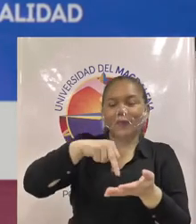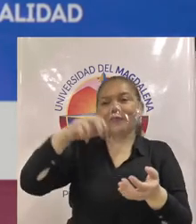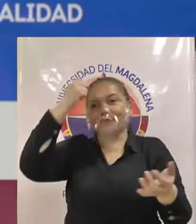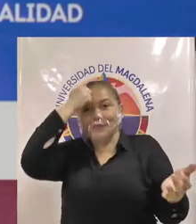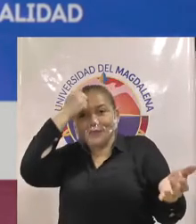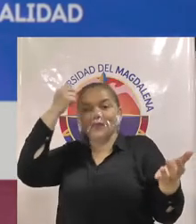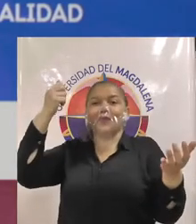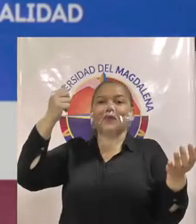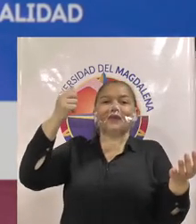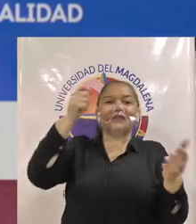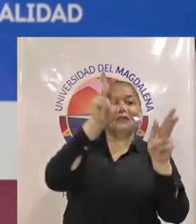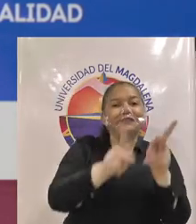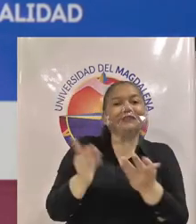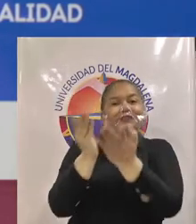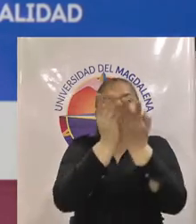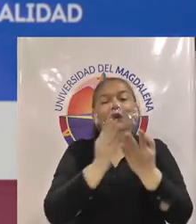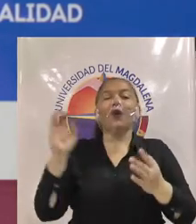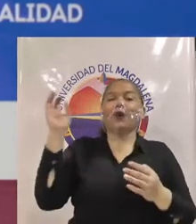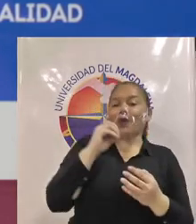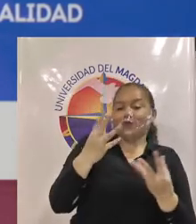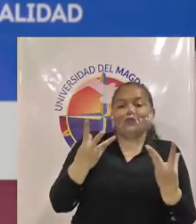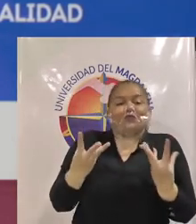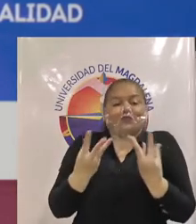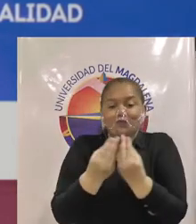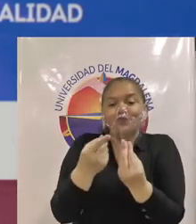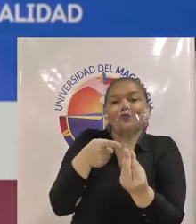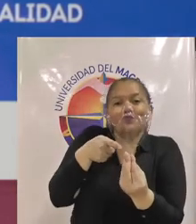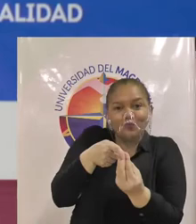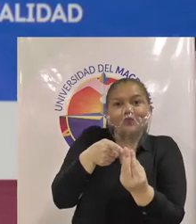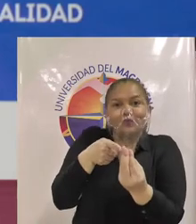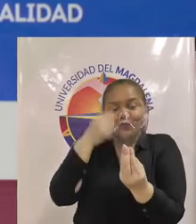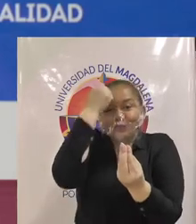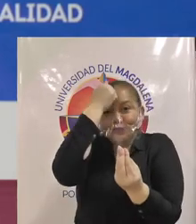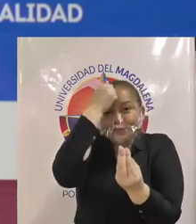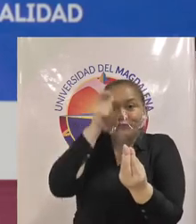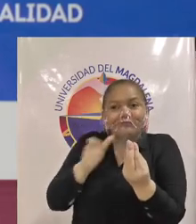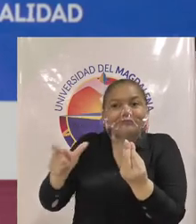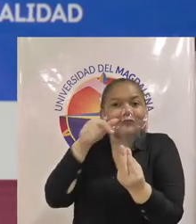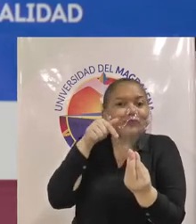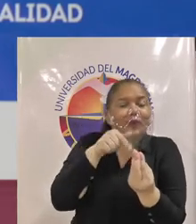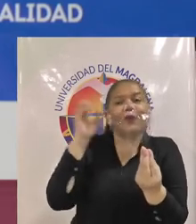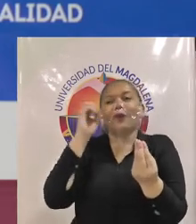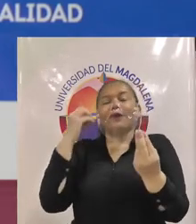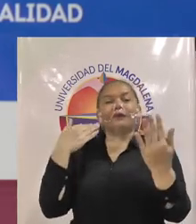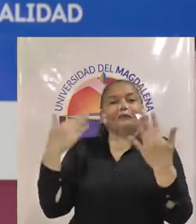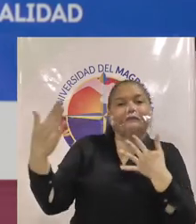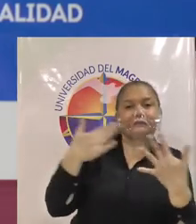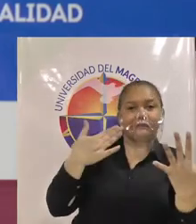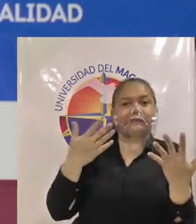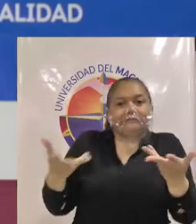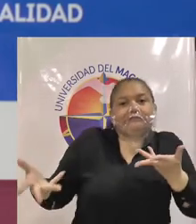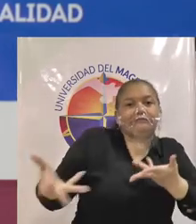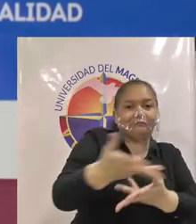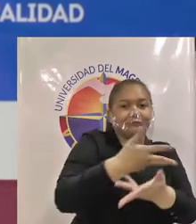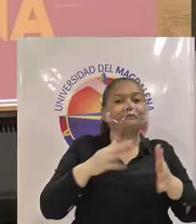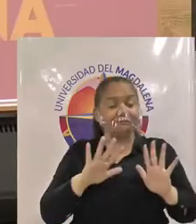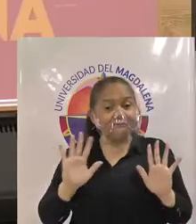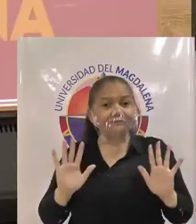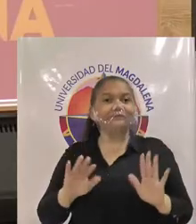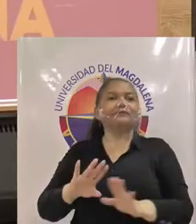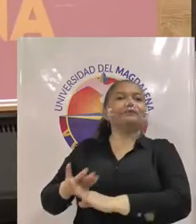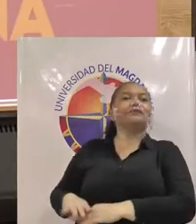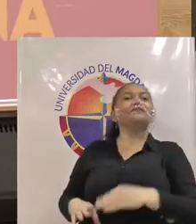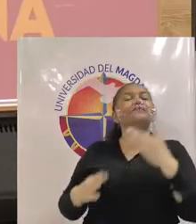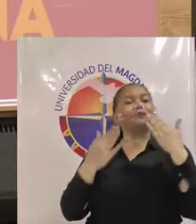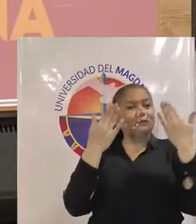de teatro no sé lo que lo que cada uno tenga en su en su esencia lo que quieran mostrar bueno profesora la